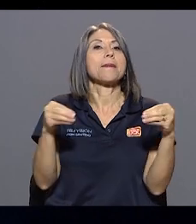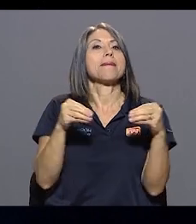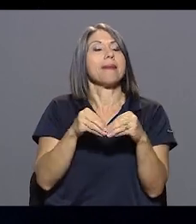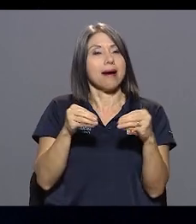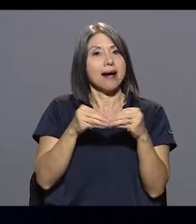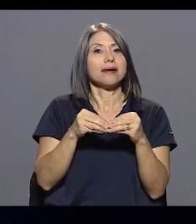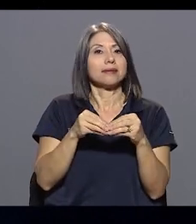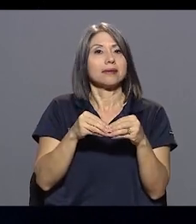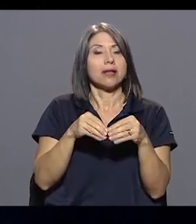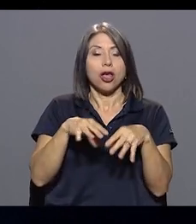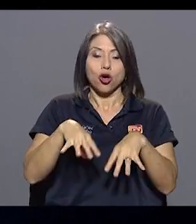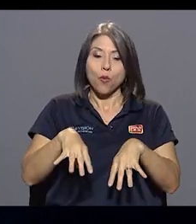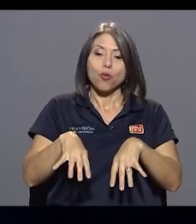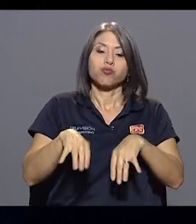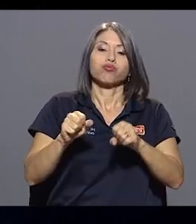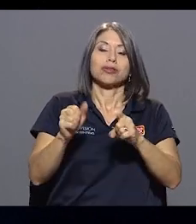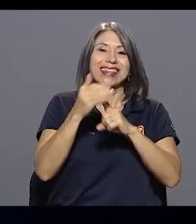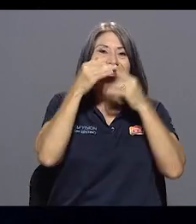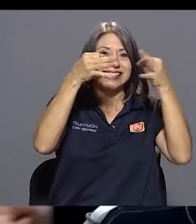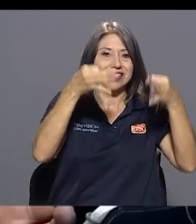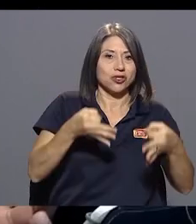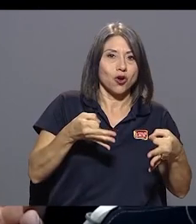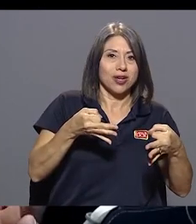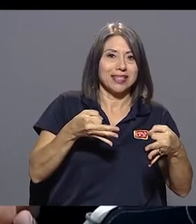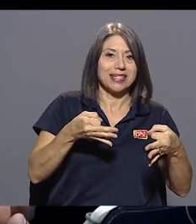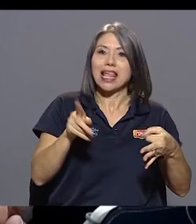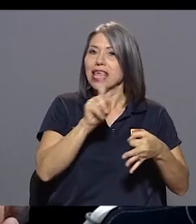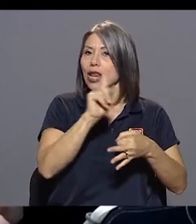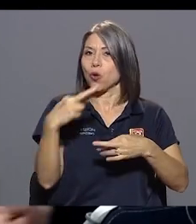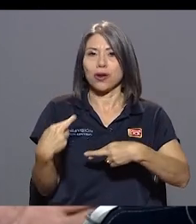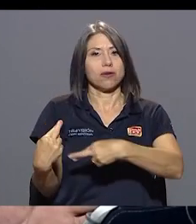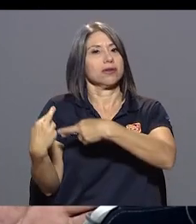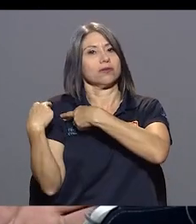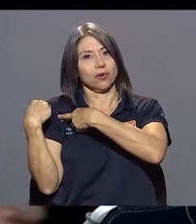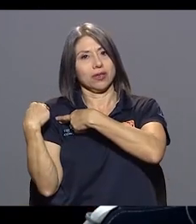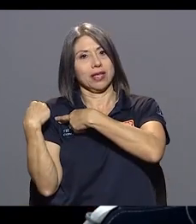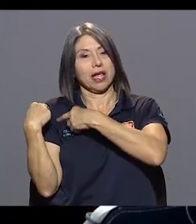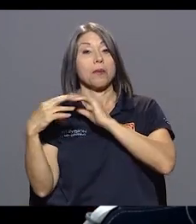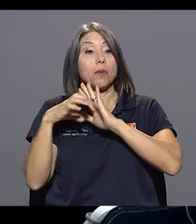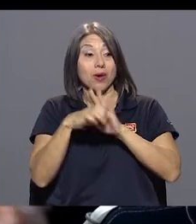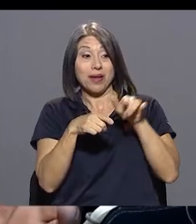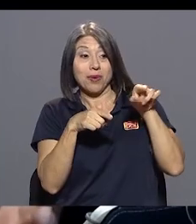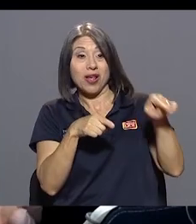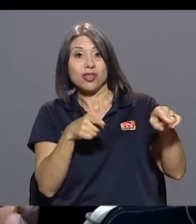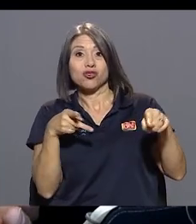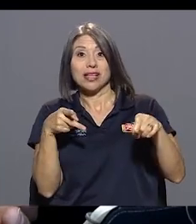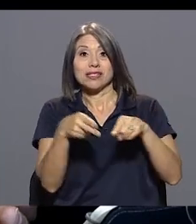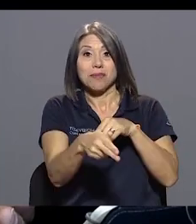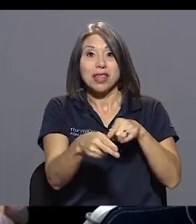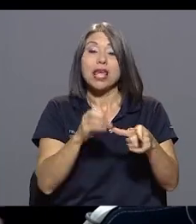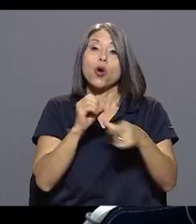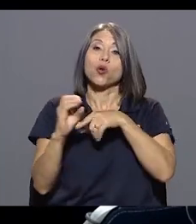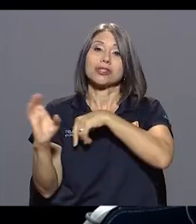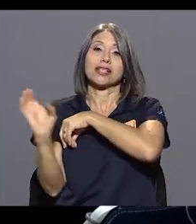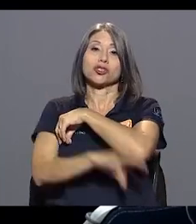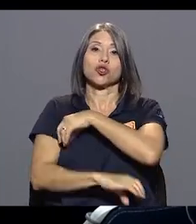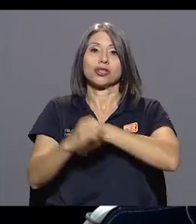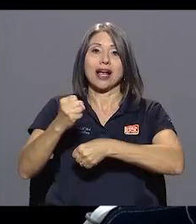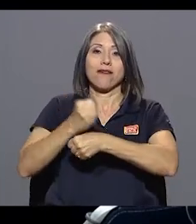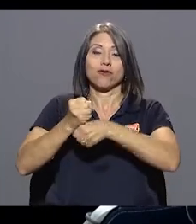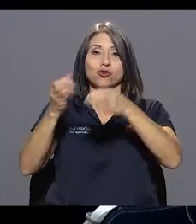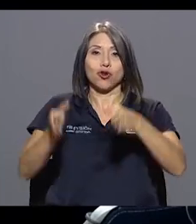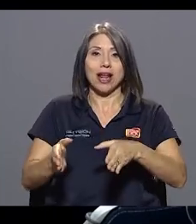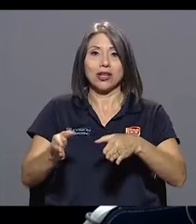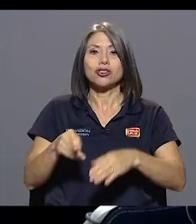no le corresponden ciertas tareas que está asumiendo, como despedir o como sancionar a funcionarios, eso es